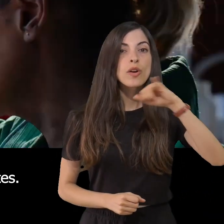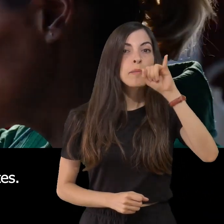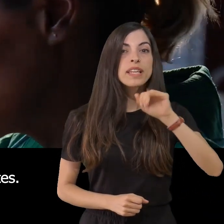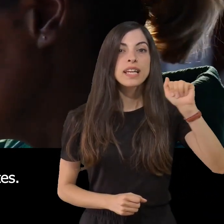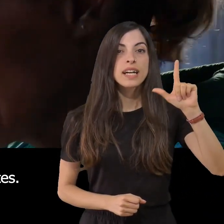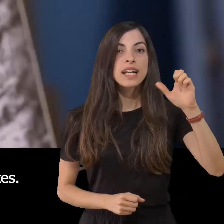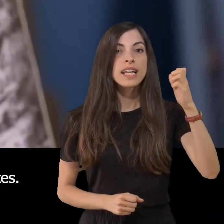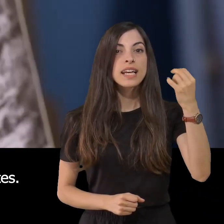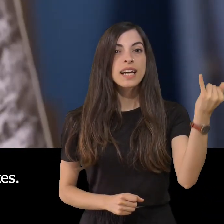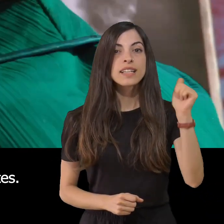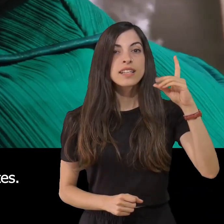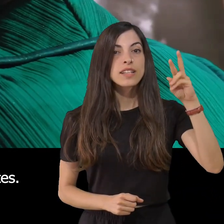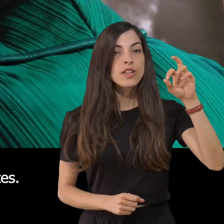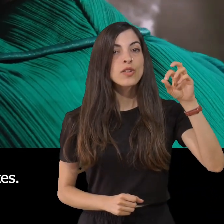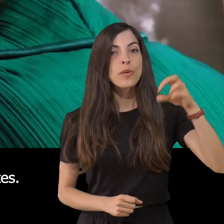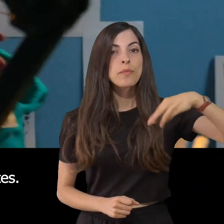estandartes.